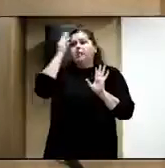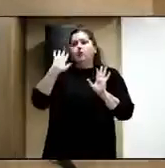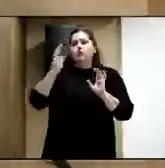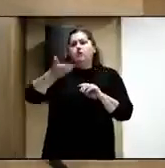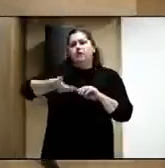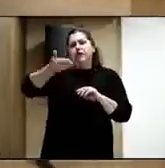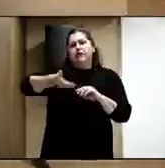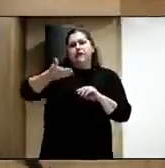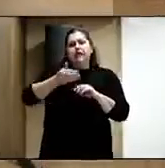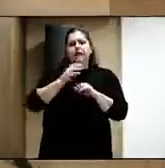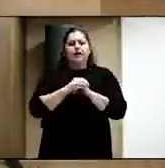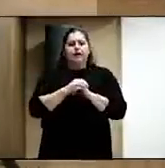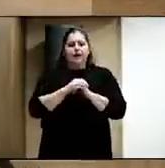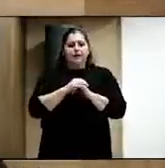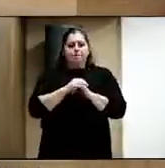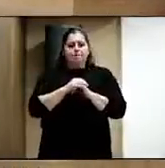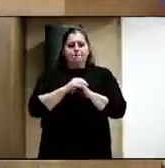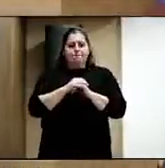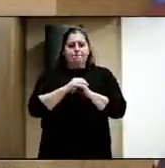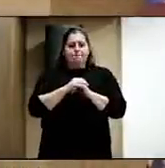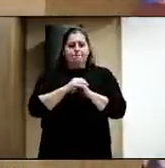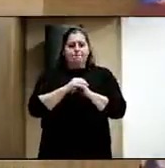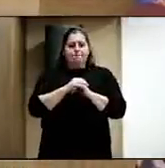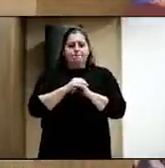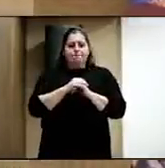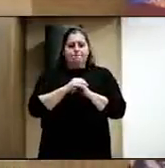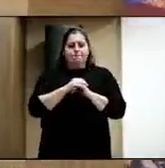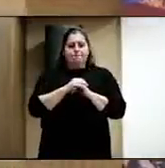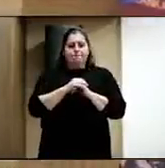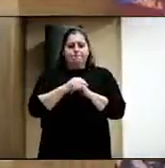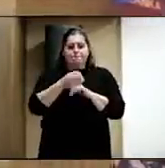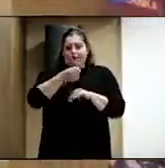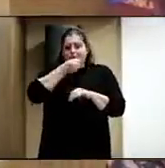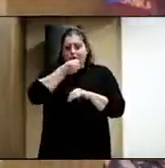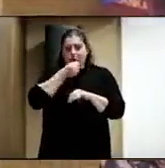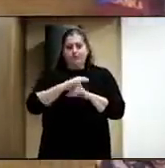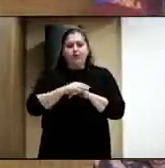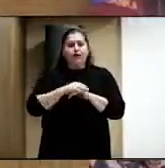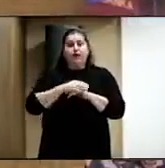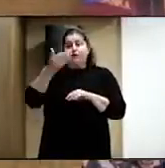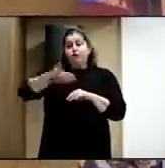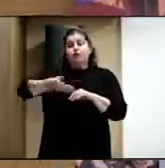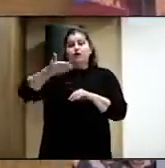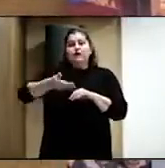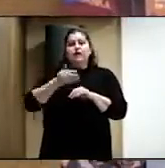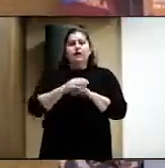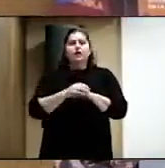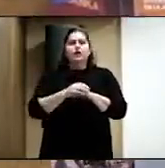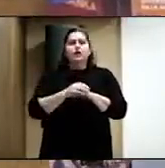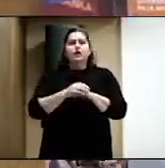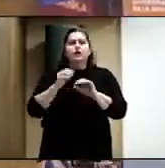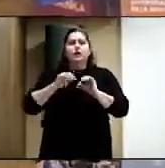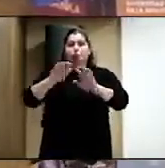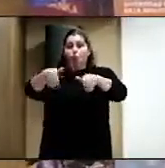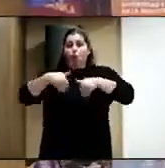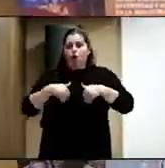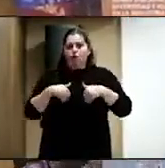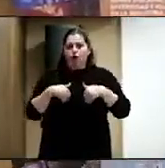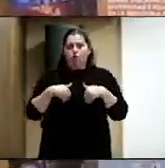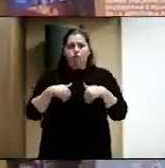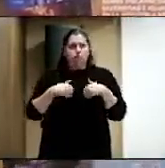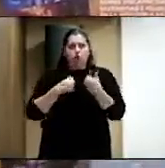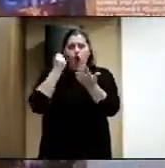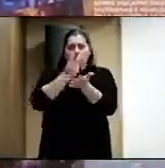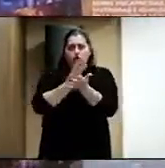que esto vuelva a ocurrir y que ocurra